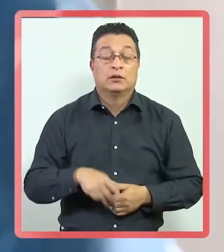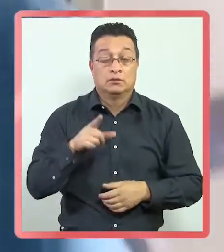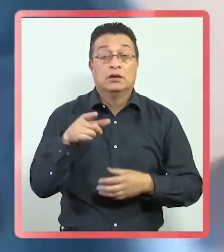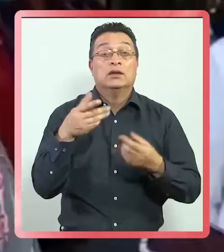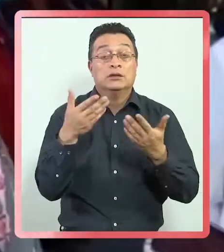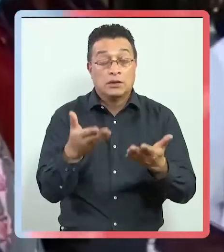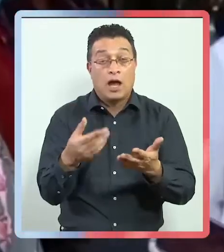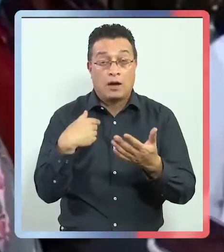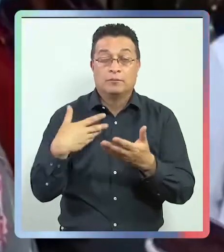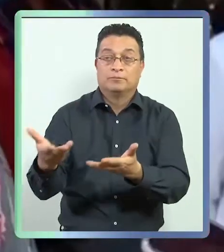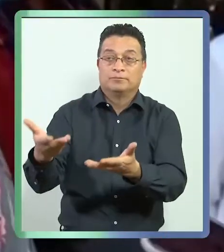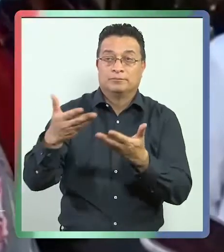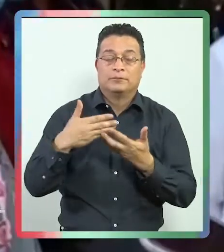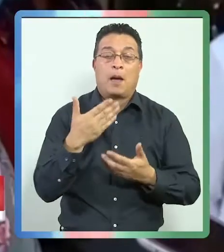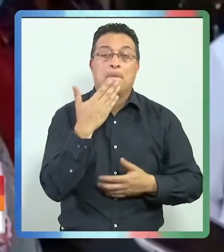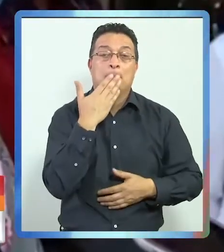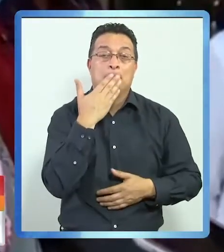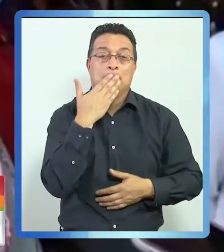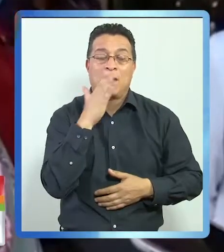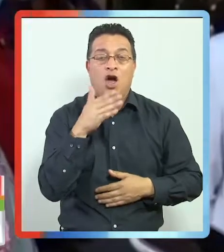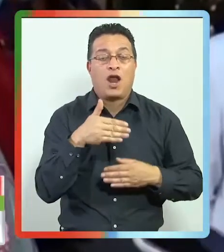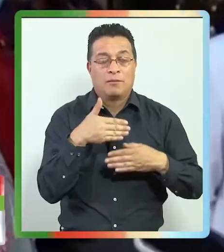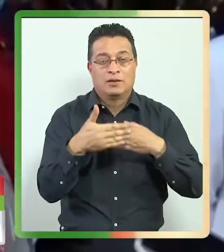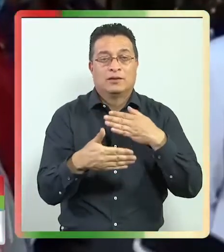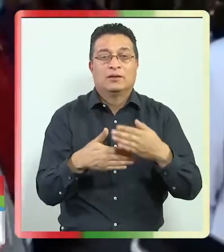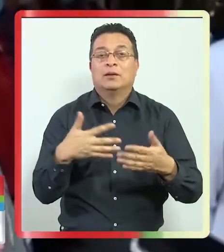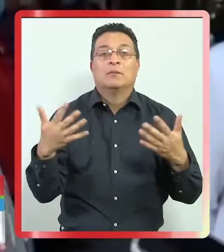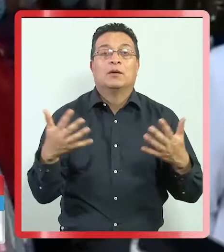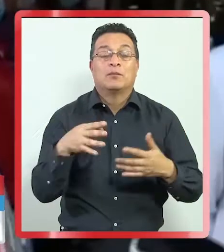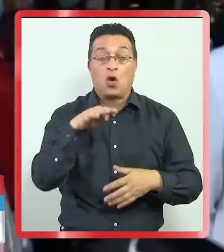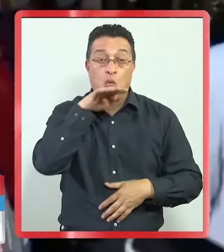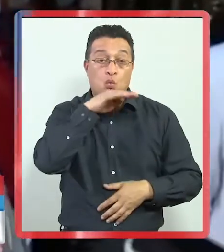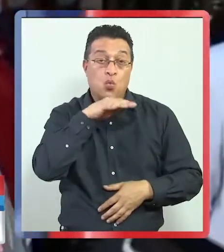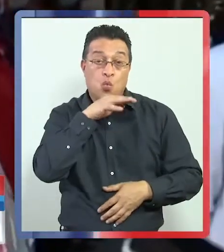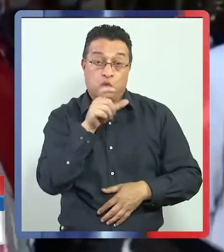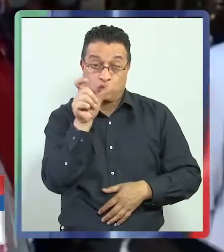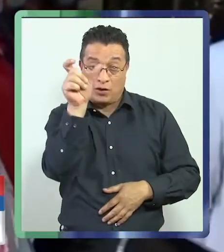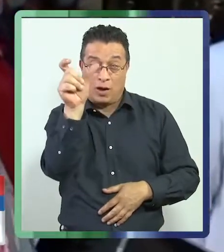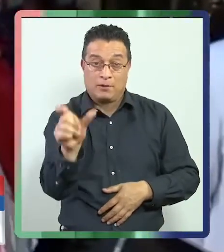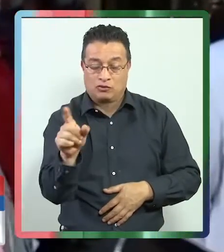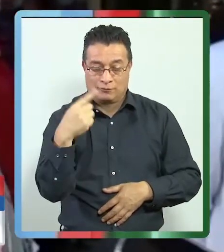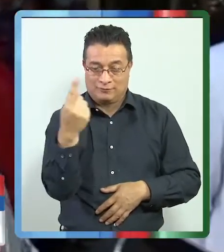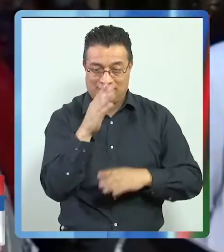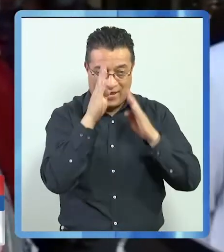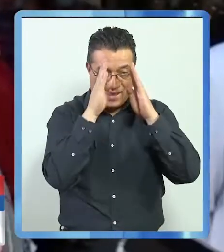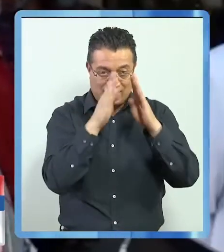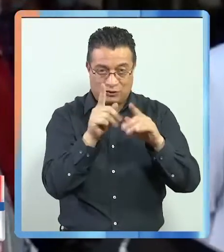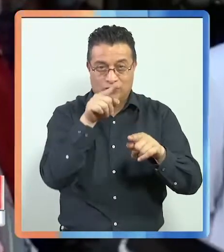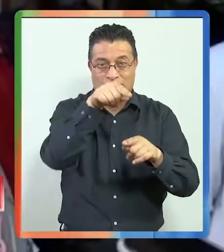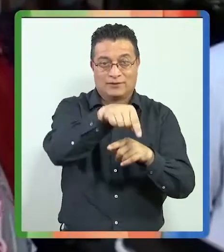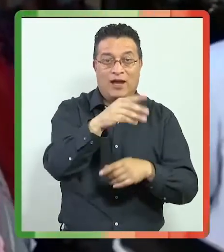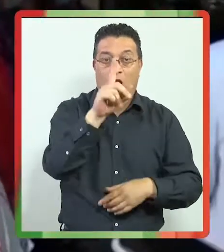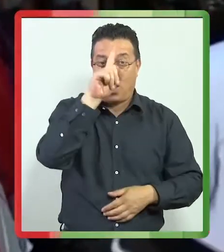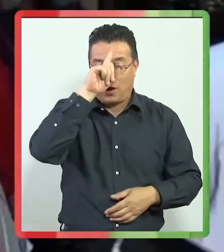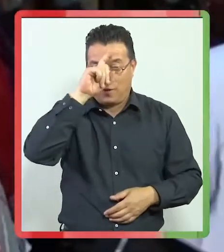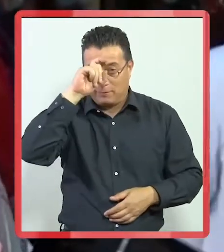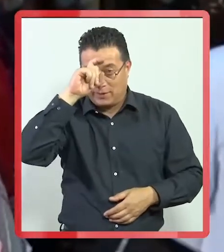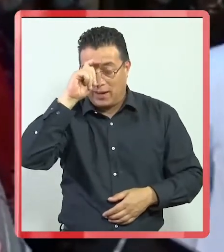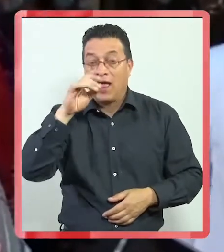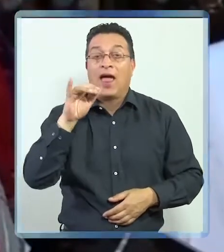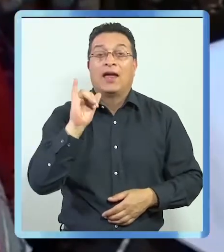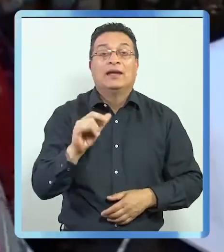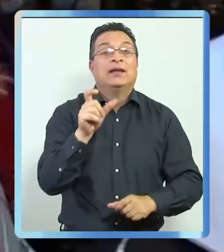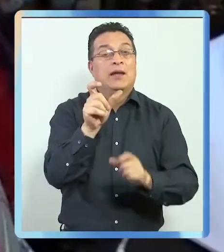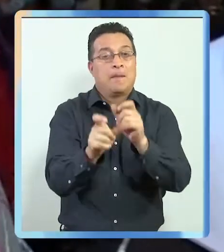pesos. Vienen a hacer entrega de una hora de mejoramiento tanto para el usuario, quienes nosotros los que nos atendemos en el hospital,